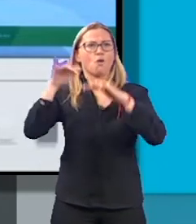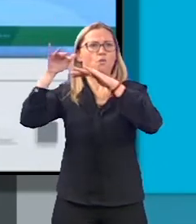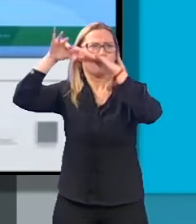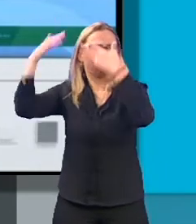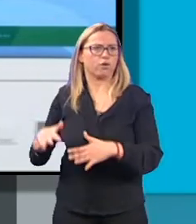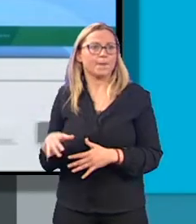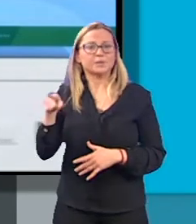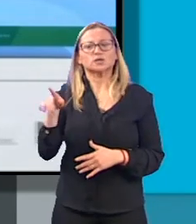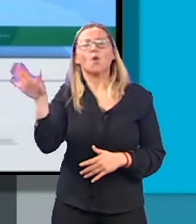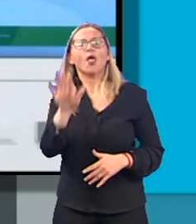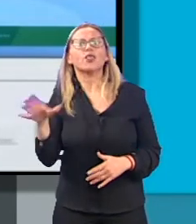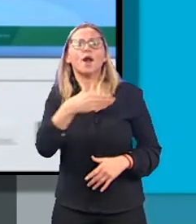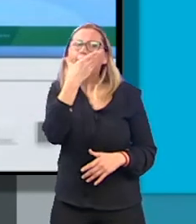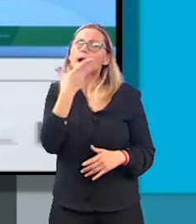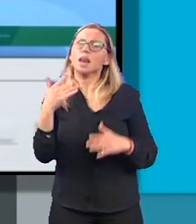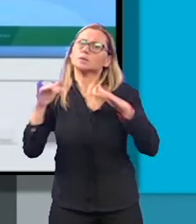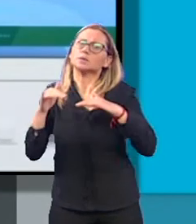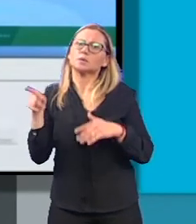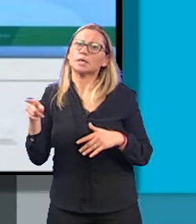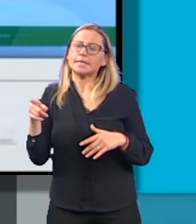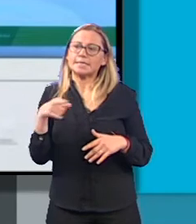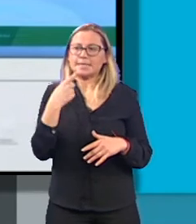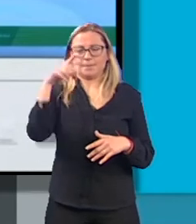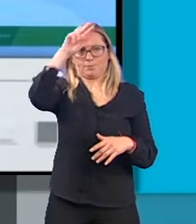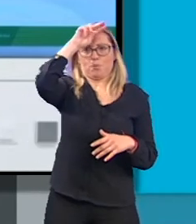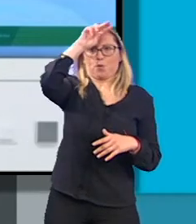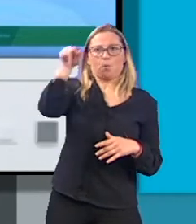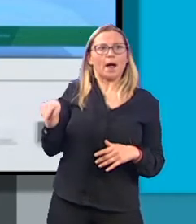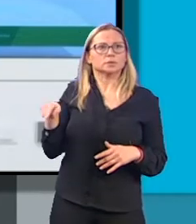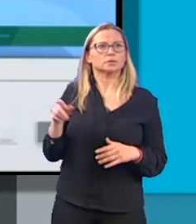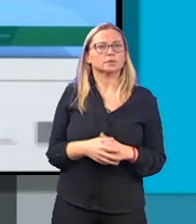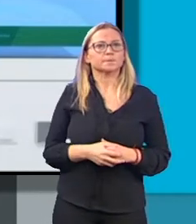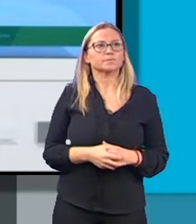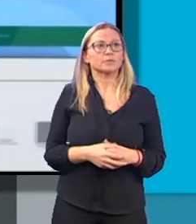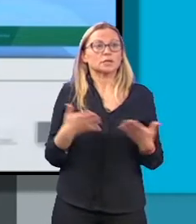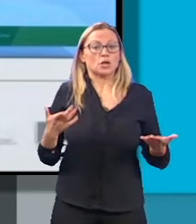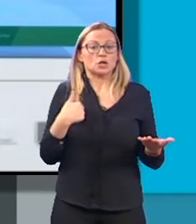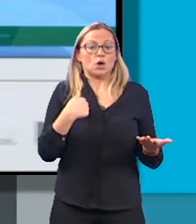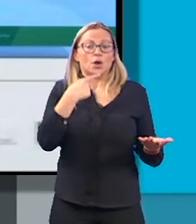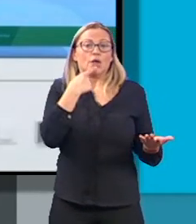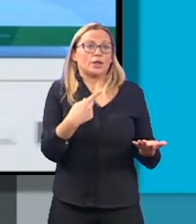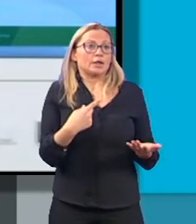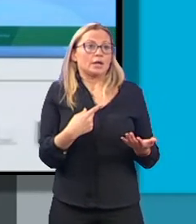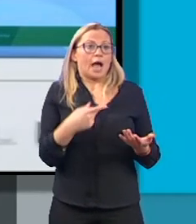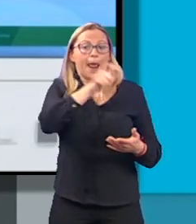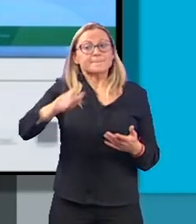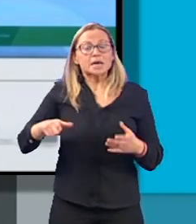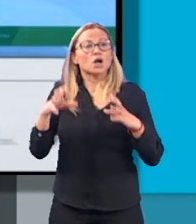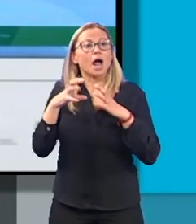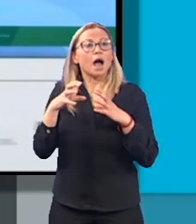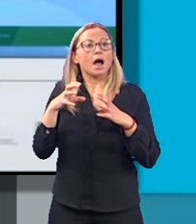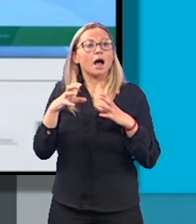zona caliente, y nos preocupa la enorme actividad sísmica que estamos comprobando desde el mes de diciembre. Por tanto, yo lo que pedirle a los ciudadanos